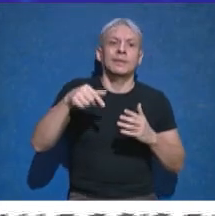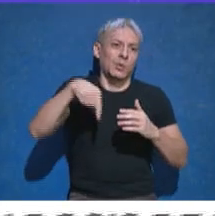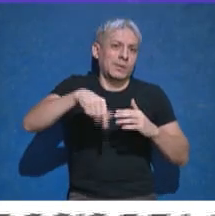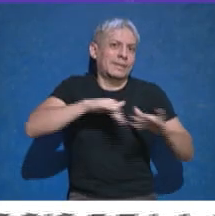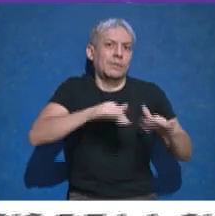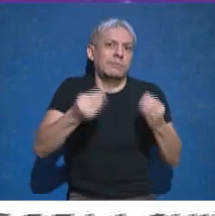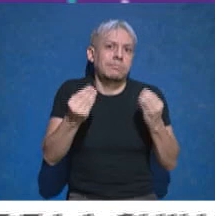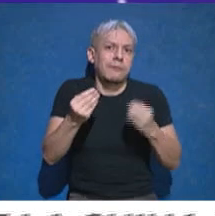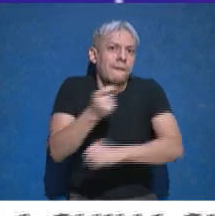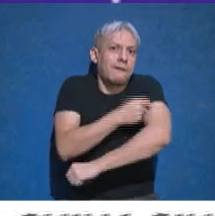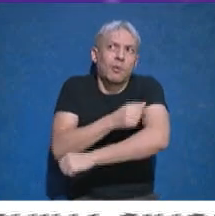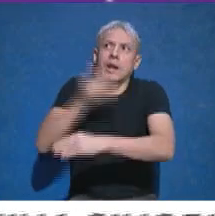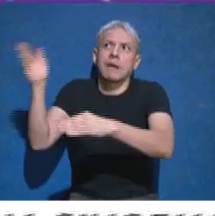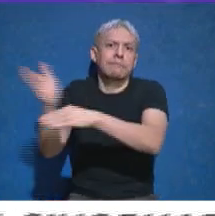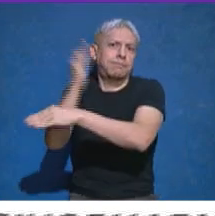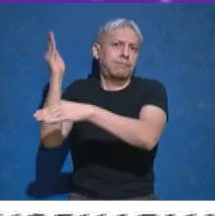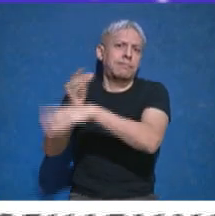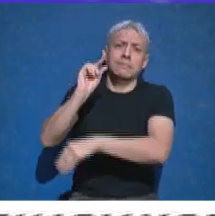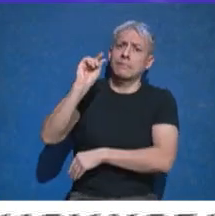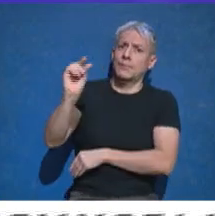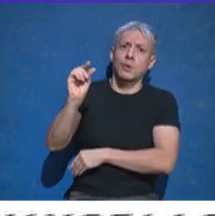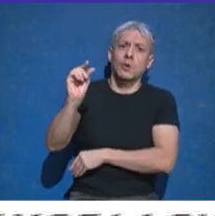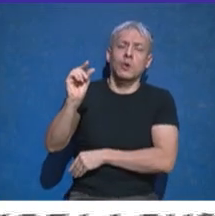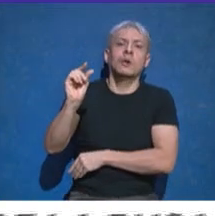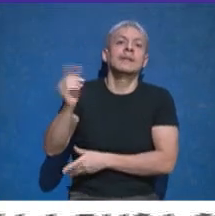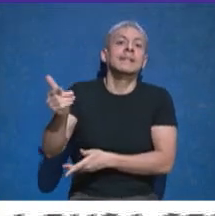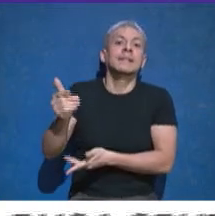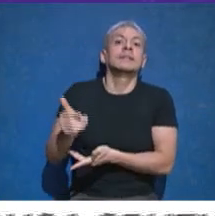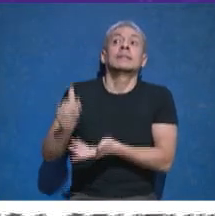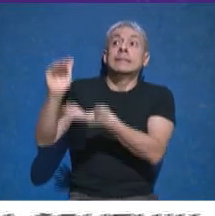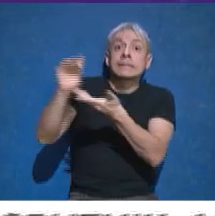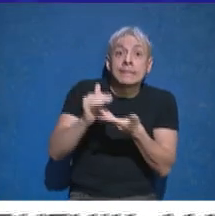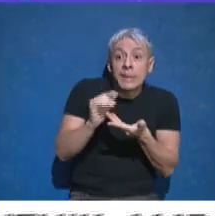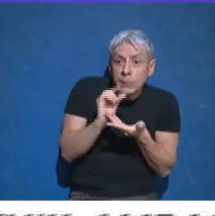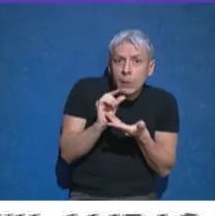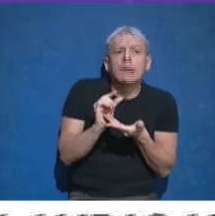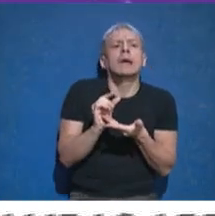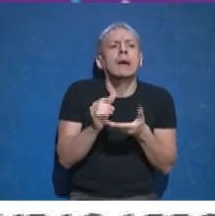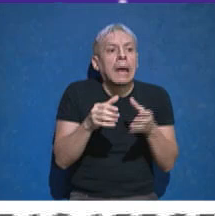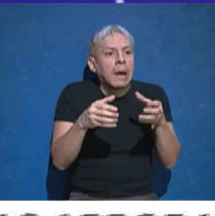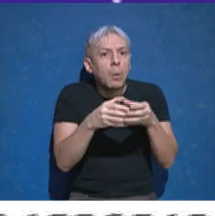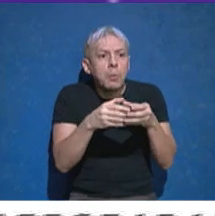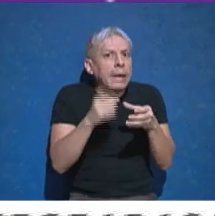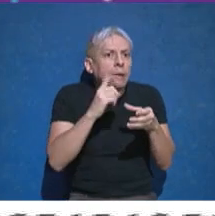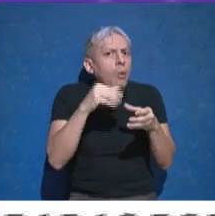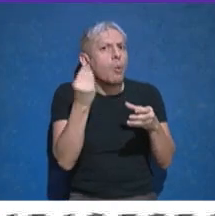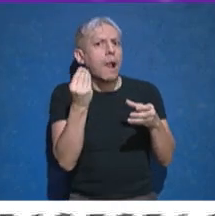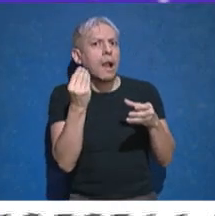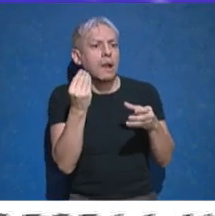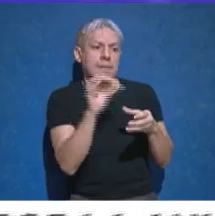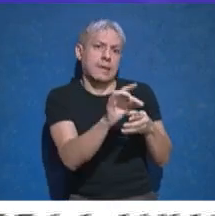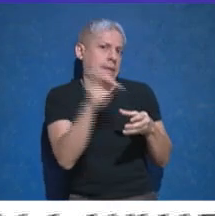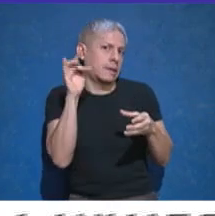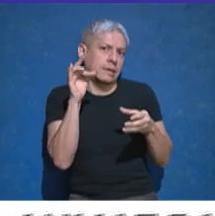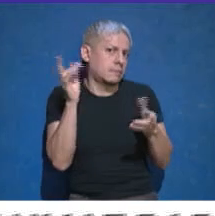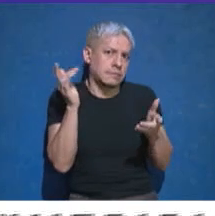cantidad que había un compromiso de que lleguen, se van priorizando los grupos de riesgo y se definió empezar por los